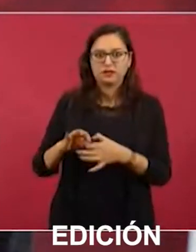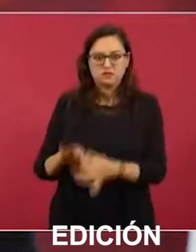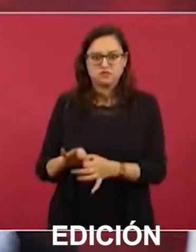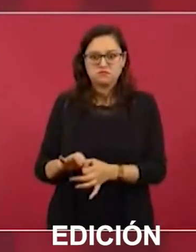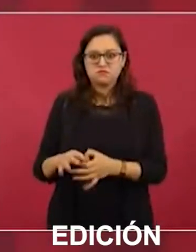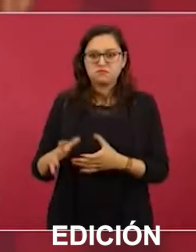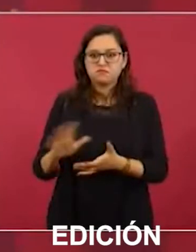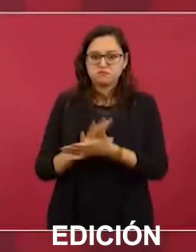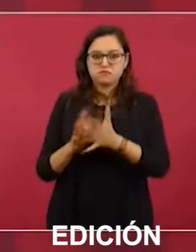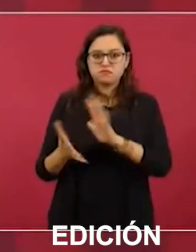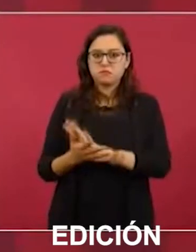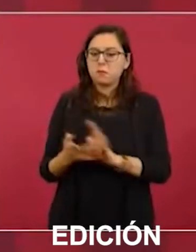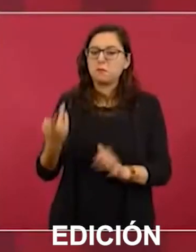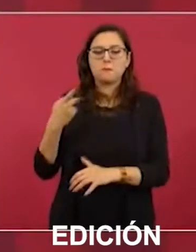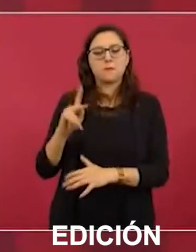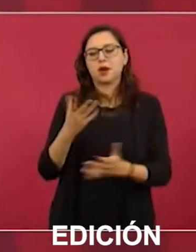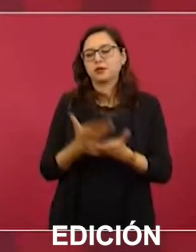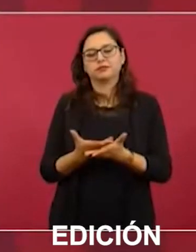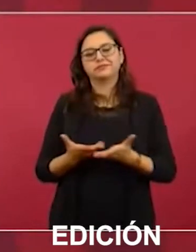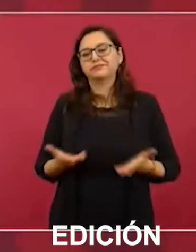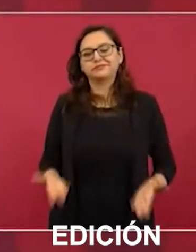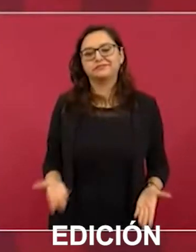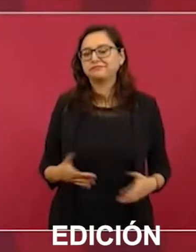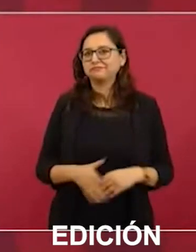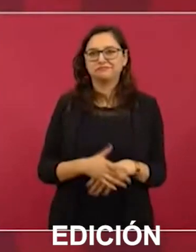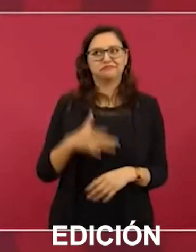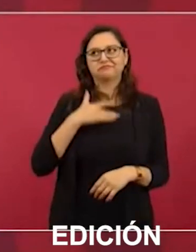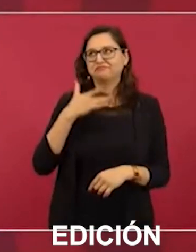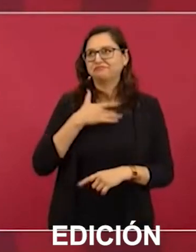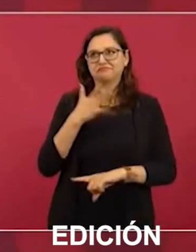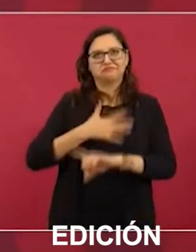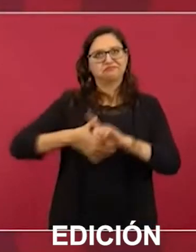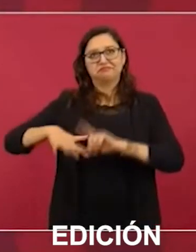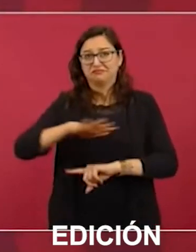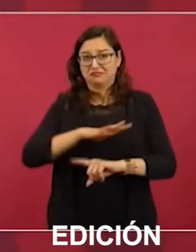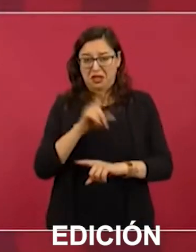Entonces, ahora no veo que haya condiciones.